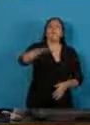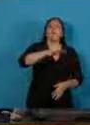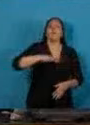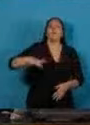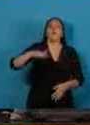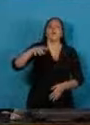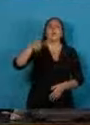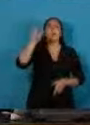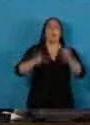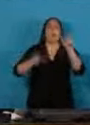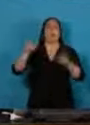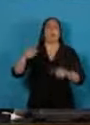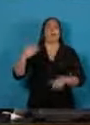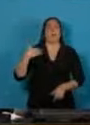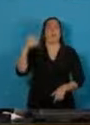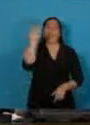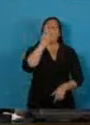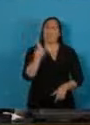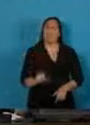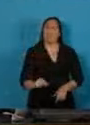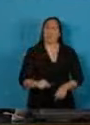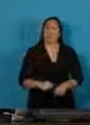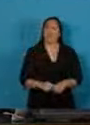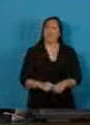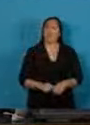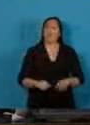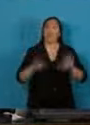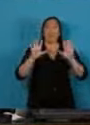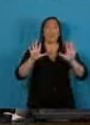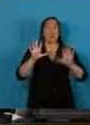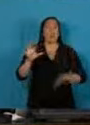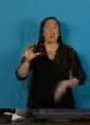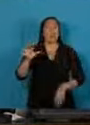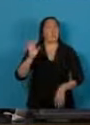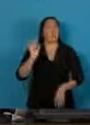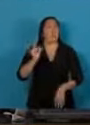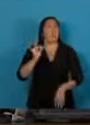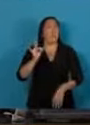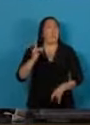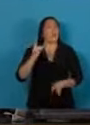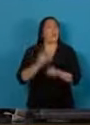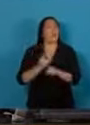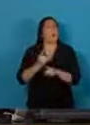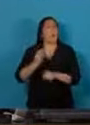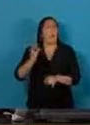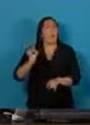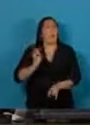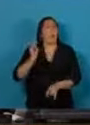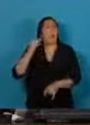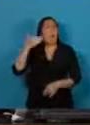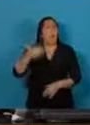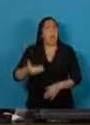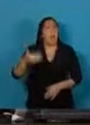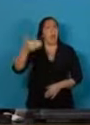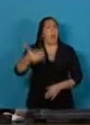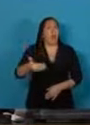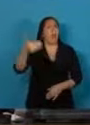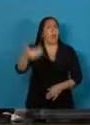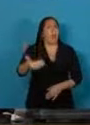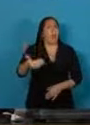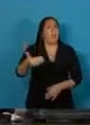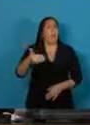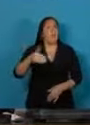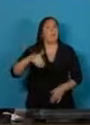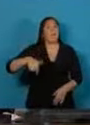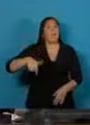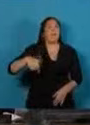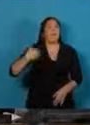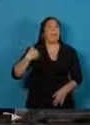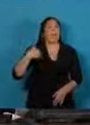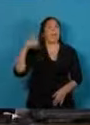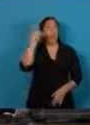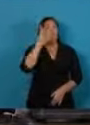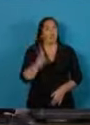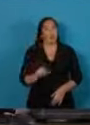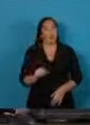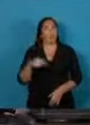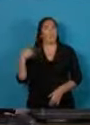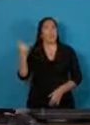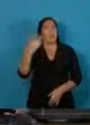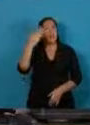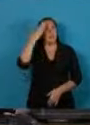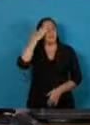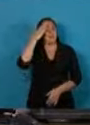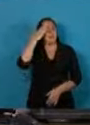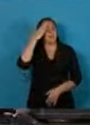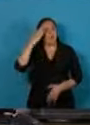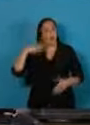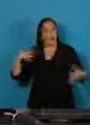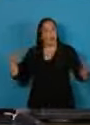el 10 de diciembre de cada año no es un día cualquiera en nuestra memoria colectiva. Ese día celebramos